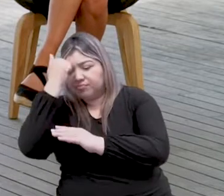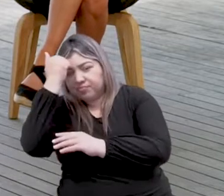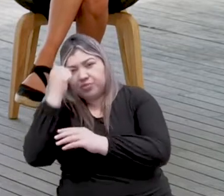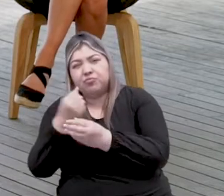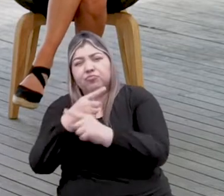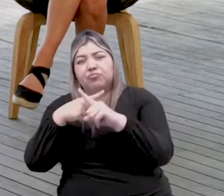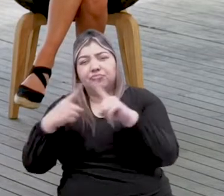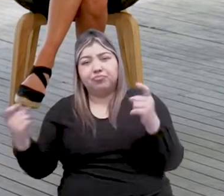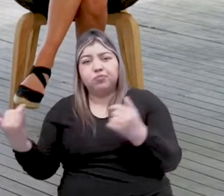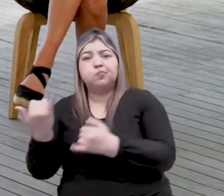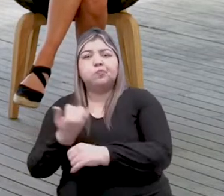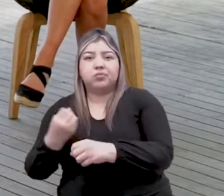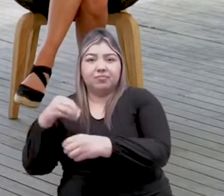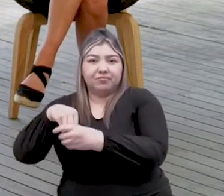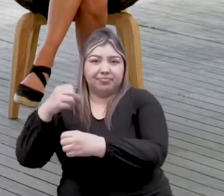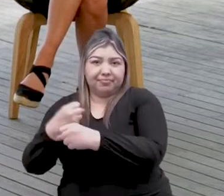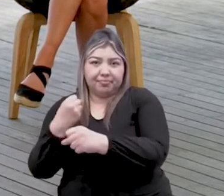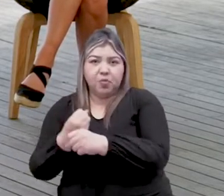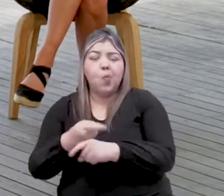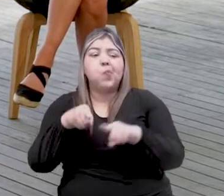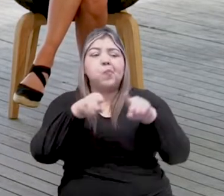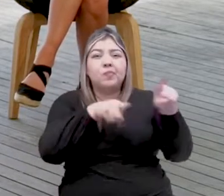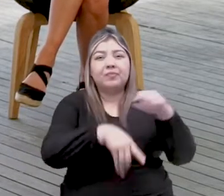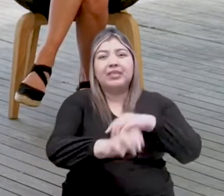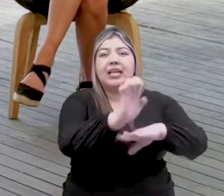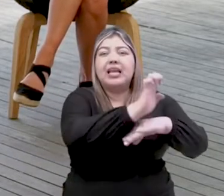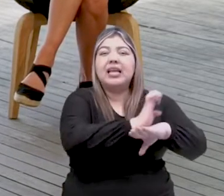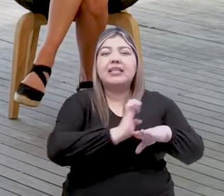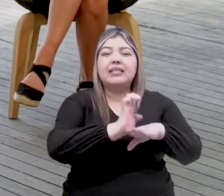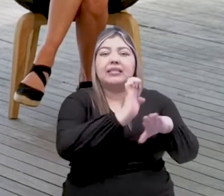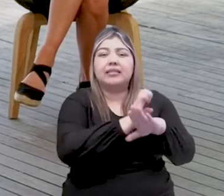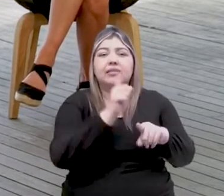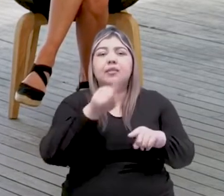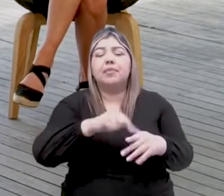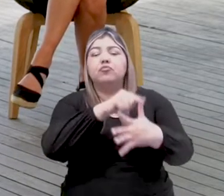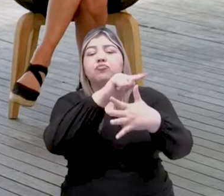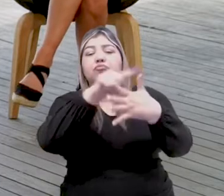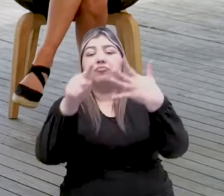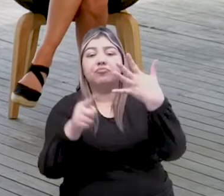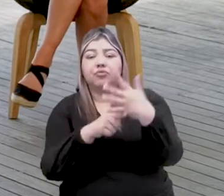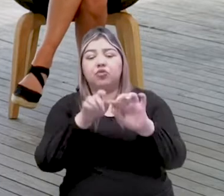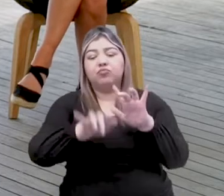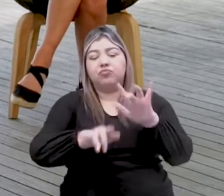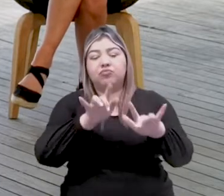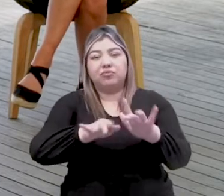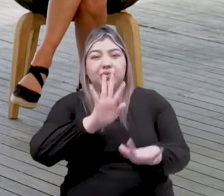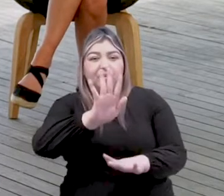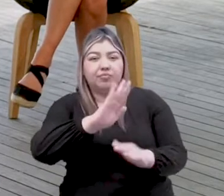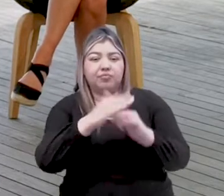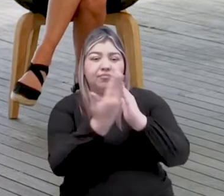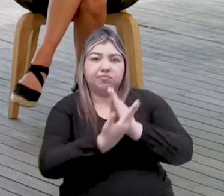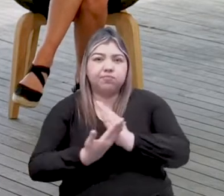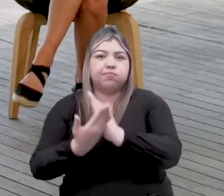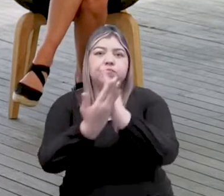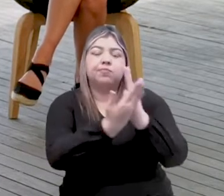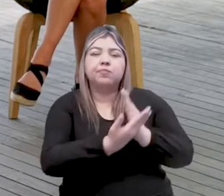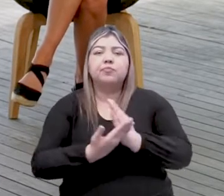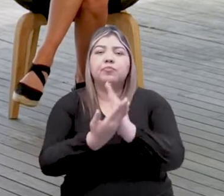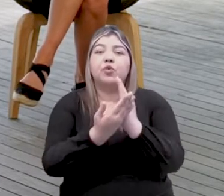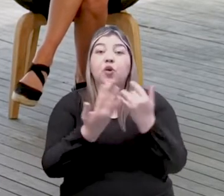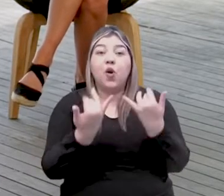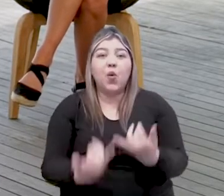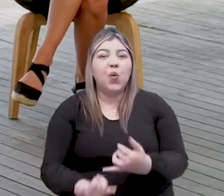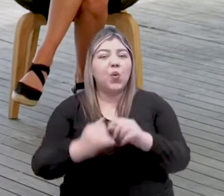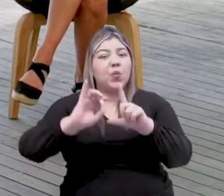a las entidades territoriales certificadas y a cinco secretarías de educación que como ustedes van a poder apreciar van a estar conectadas en